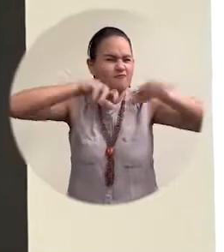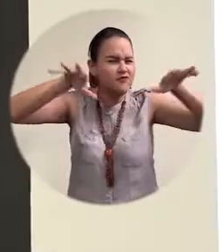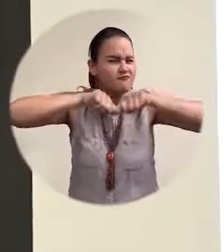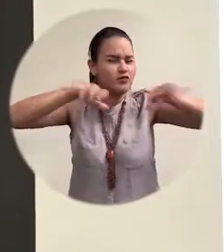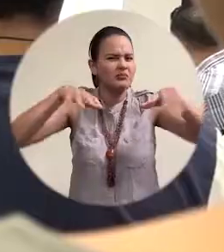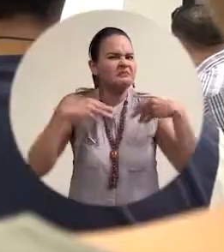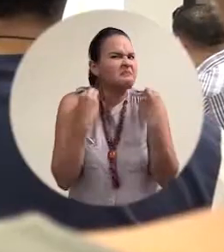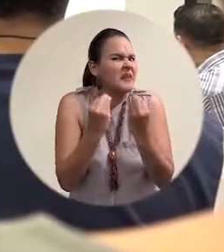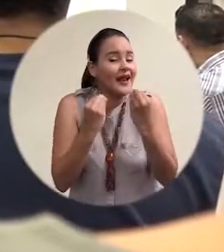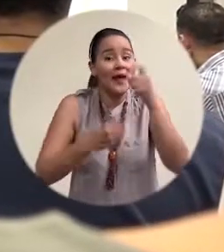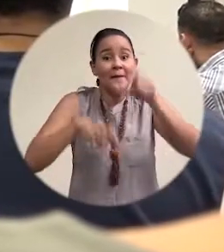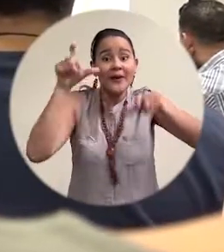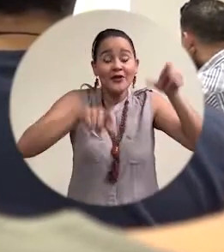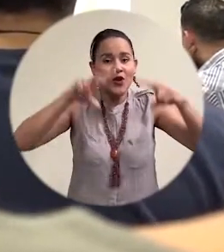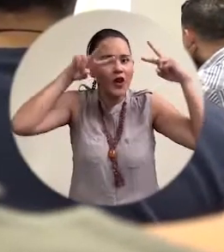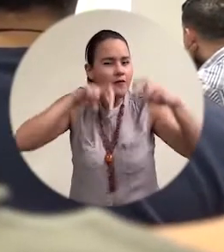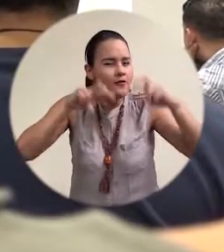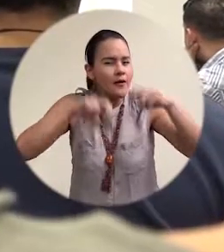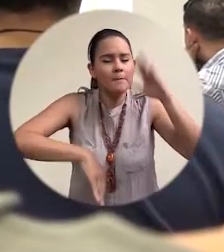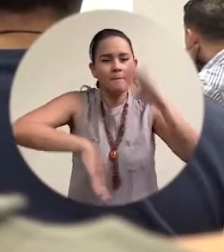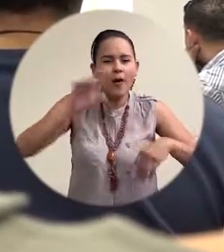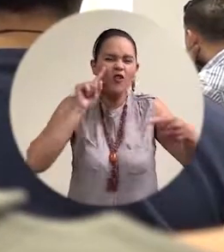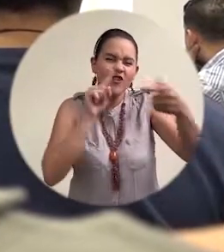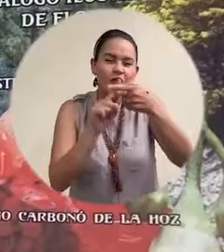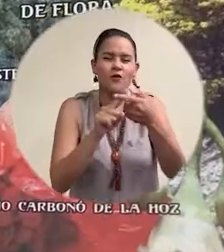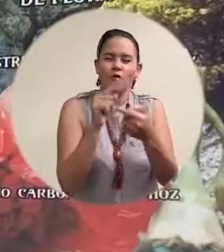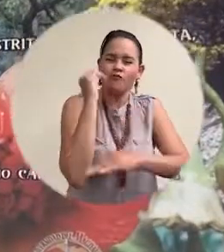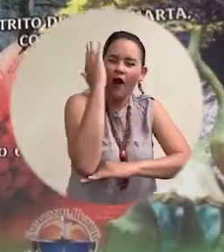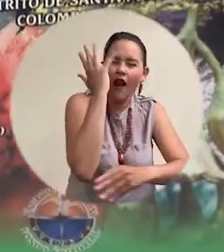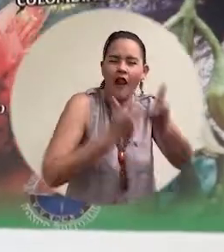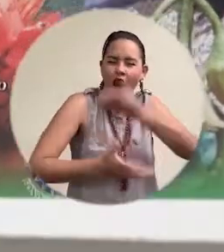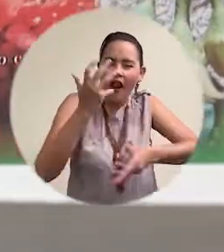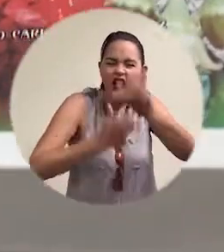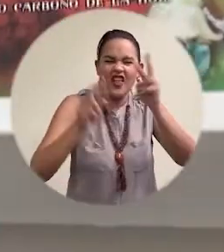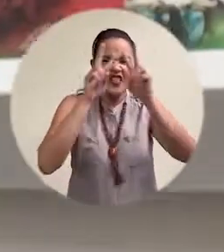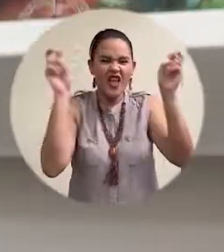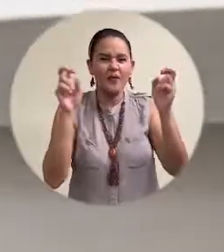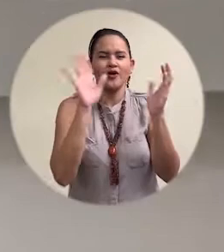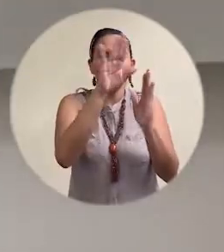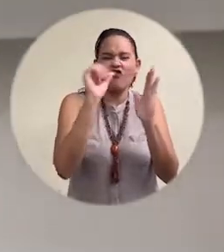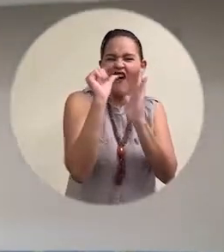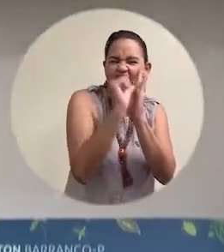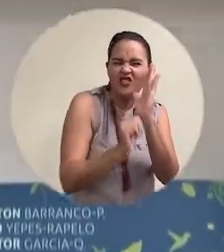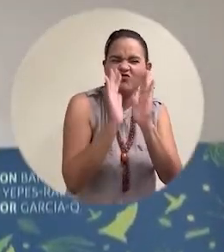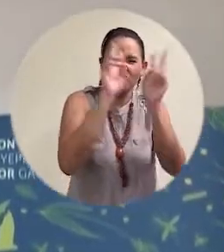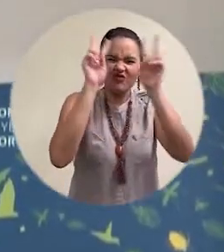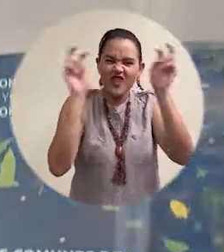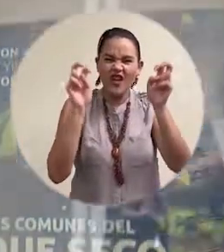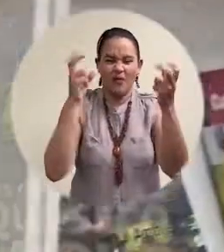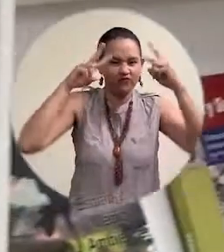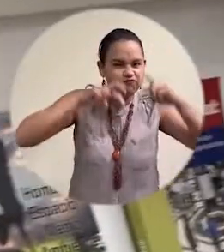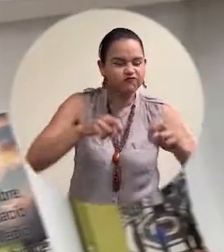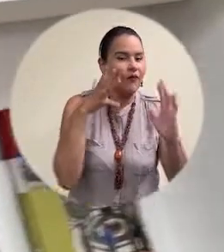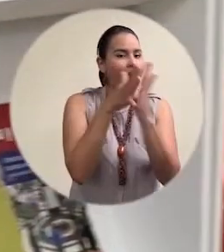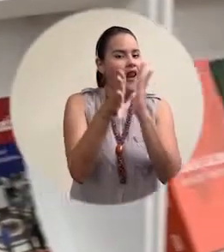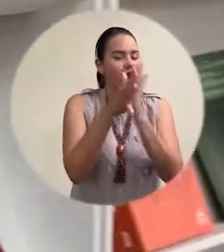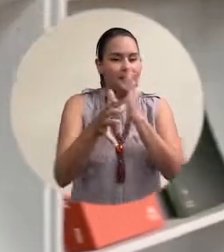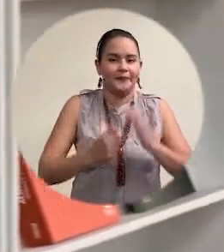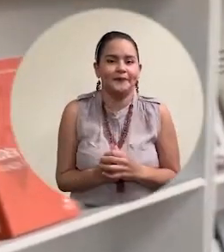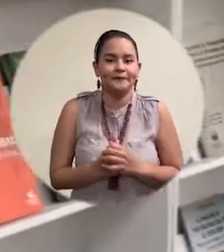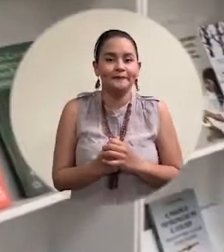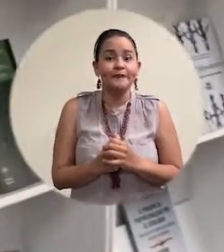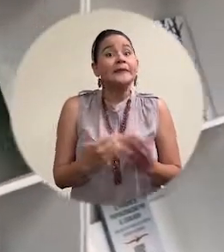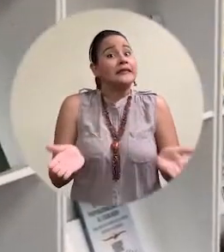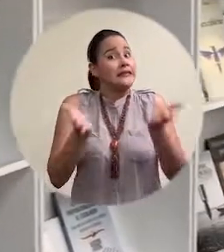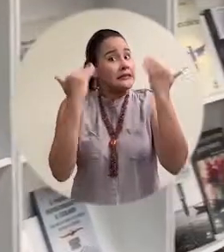un espacio que permitirá a los investigadores socializar su experiencia en la publicación de artículos de investigación. En estos momentos es